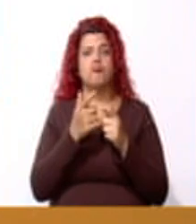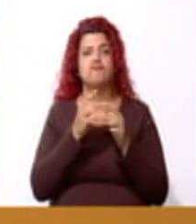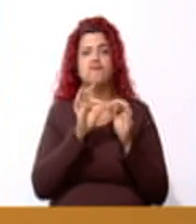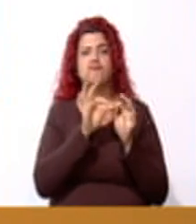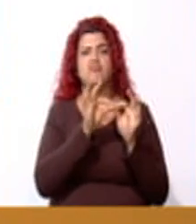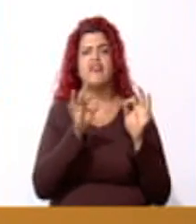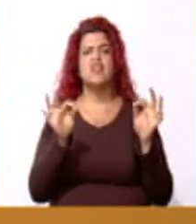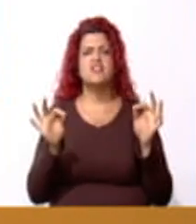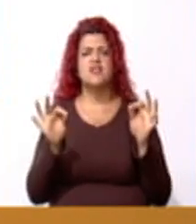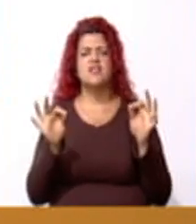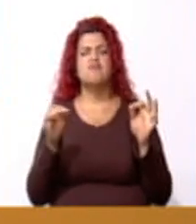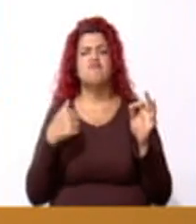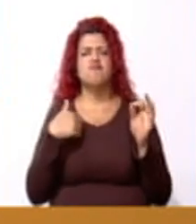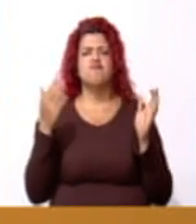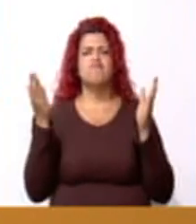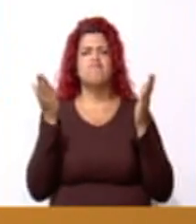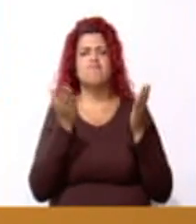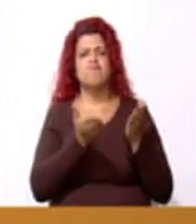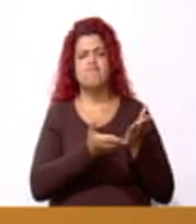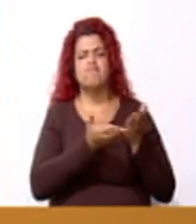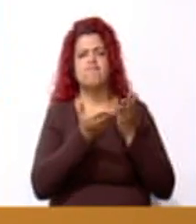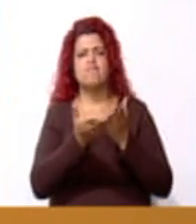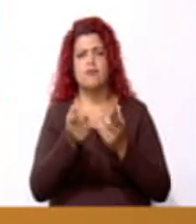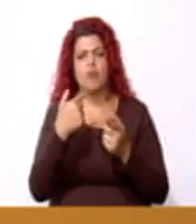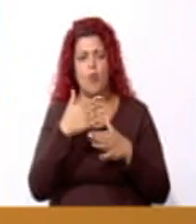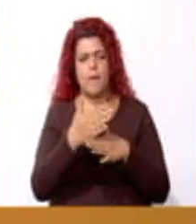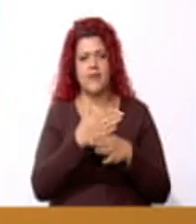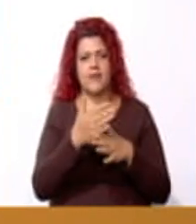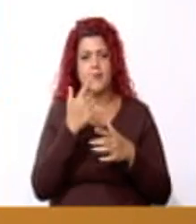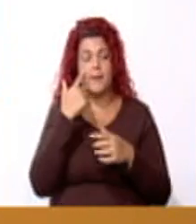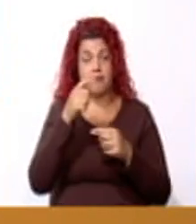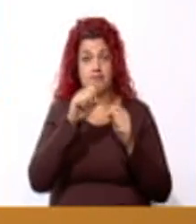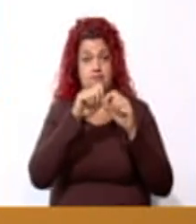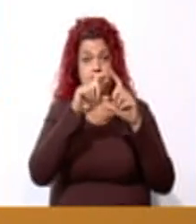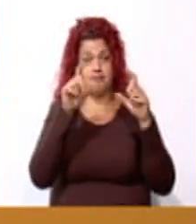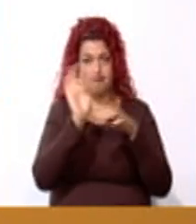que traigo para compartir con ustedes. Observemos la pantalla.